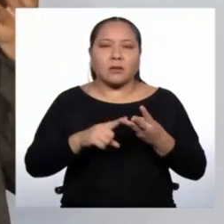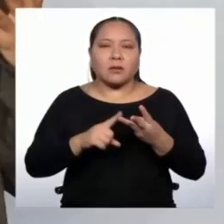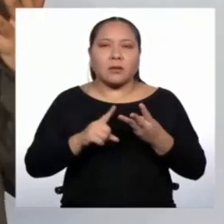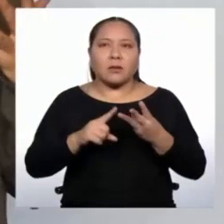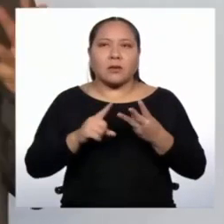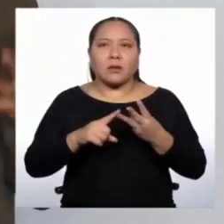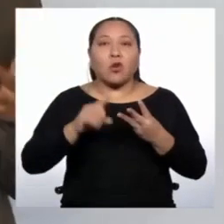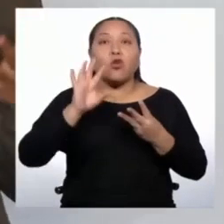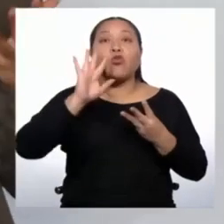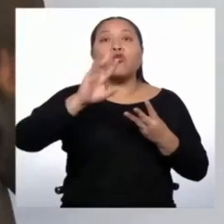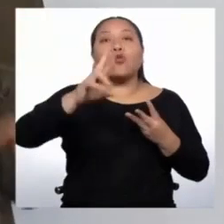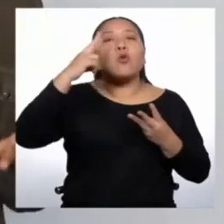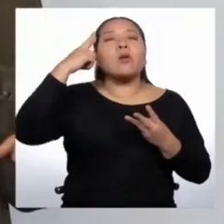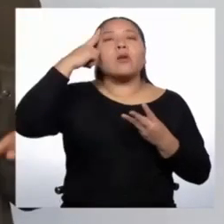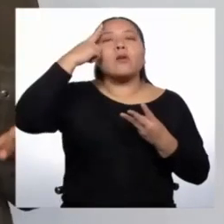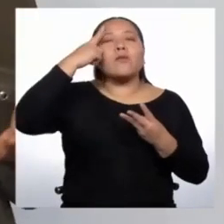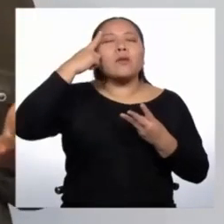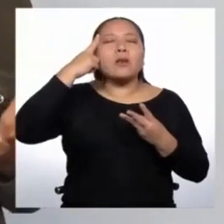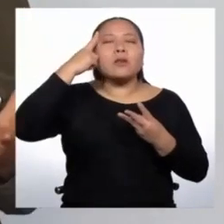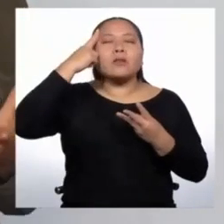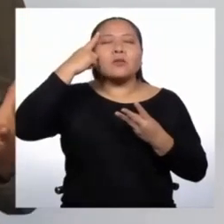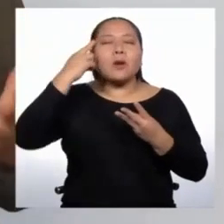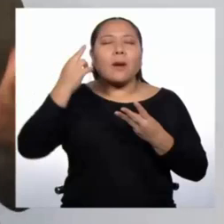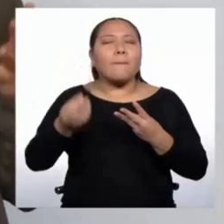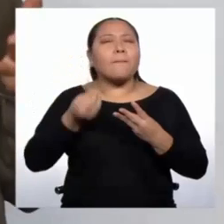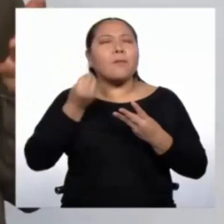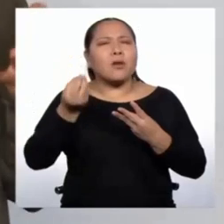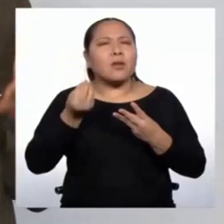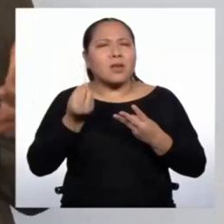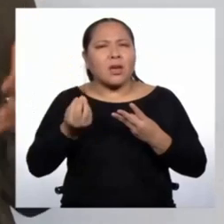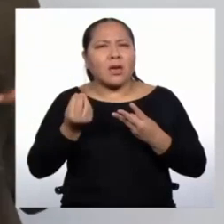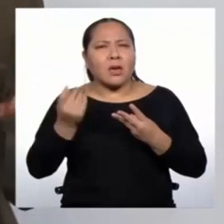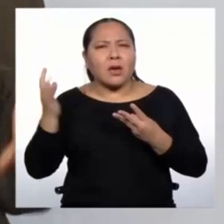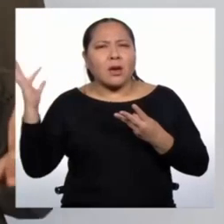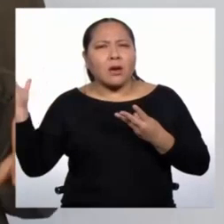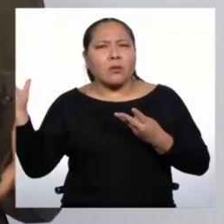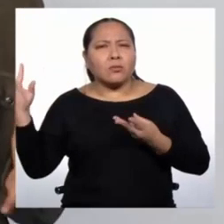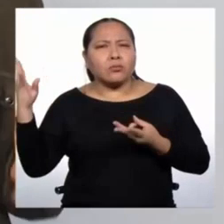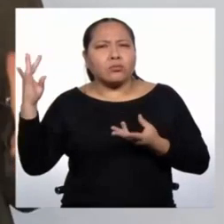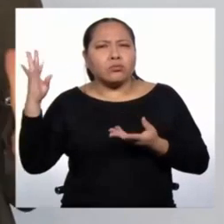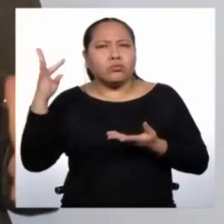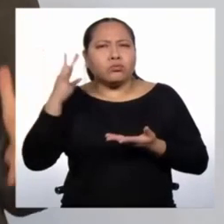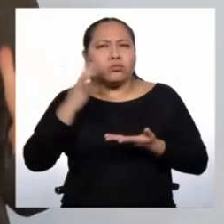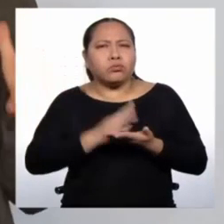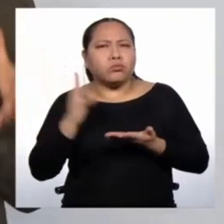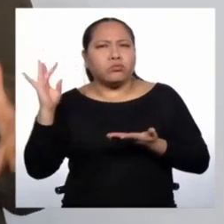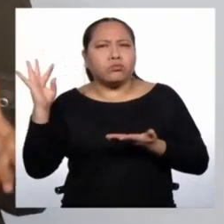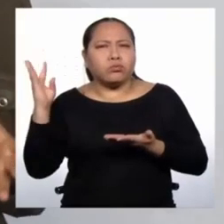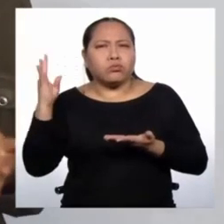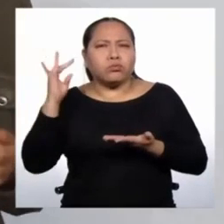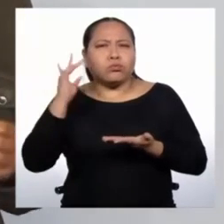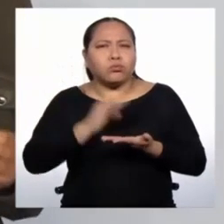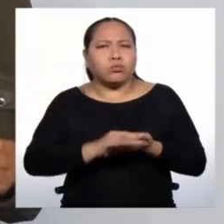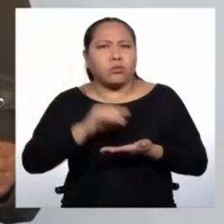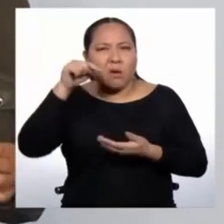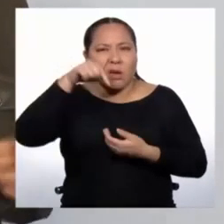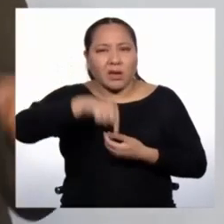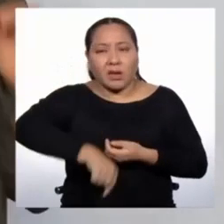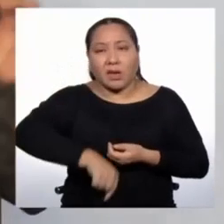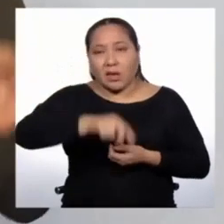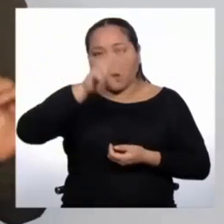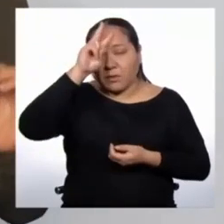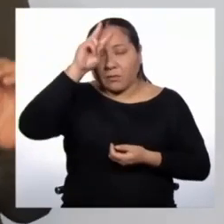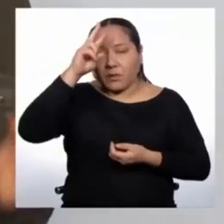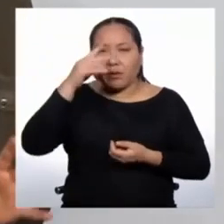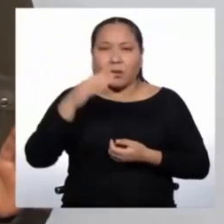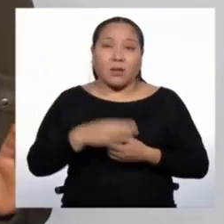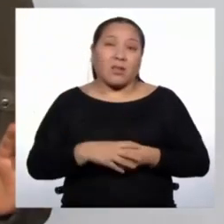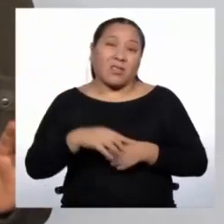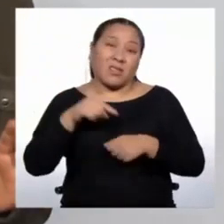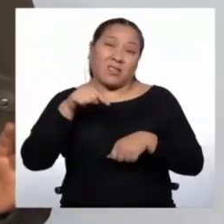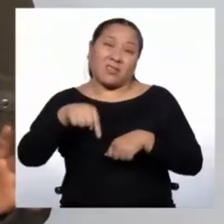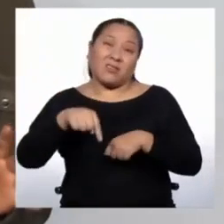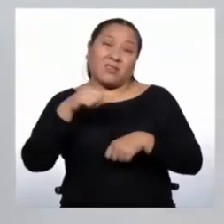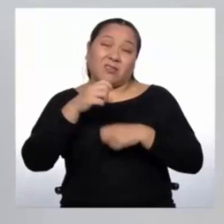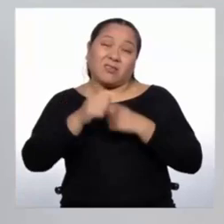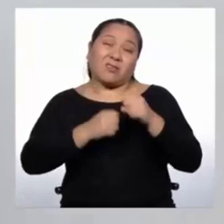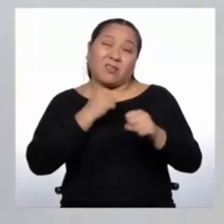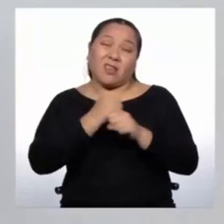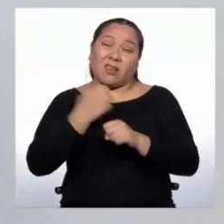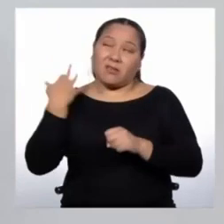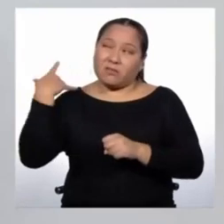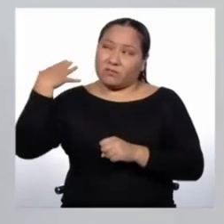reflexión sobre el por qué se han venido dando las migraciones a nuestro país en estos últimos años.